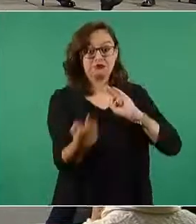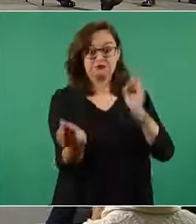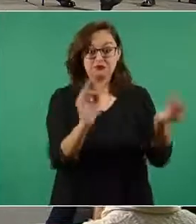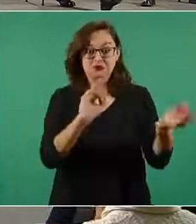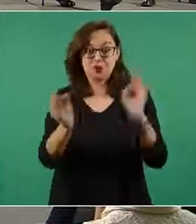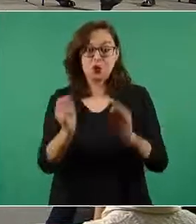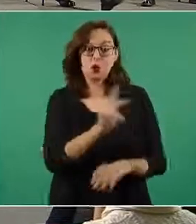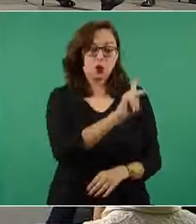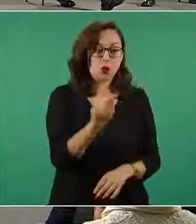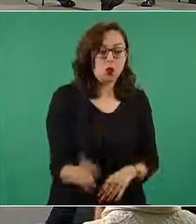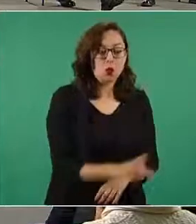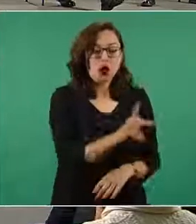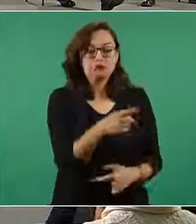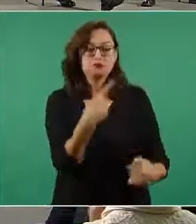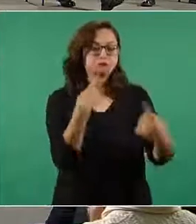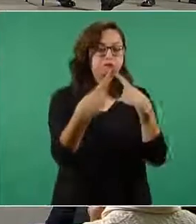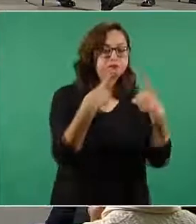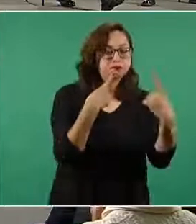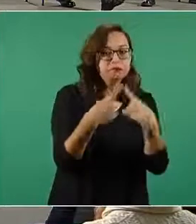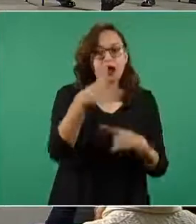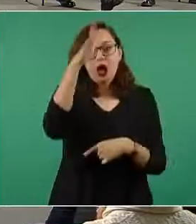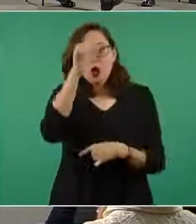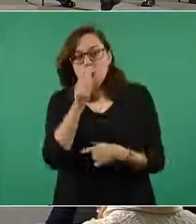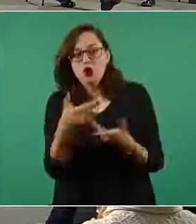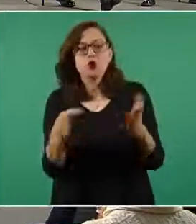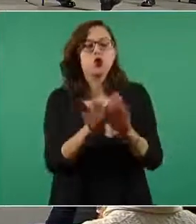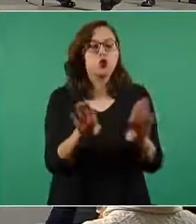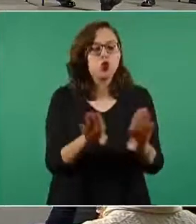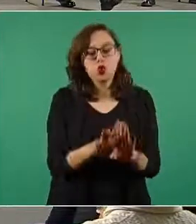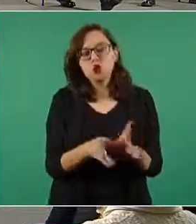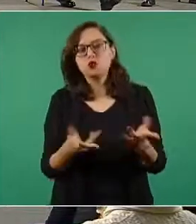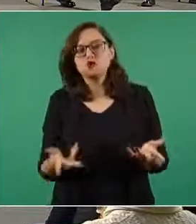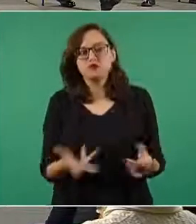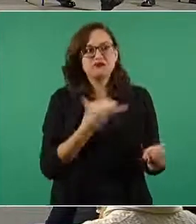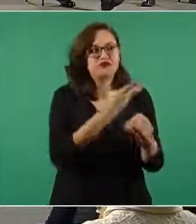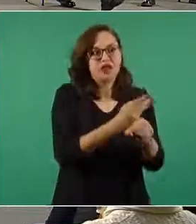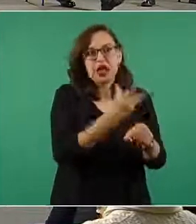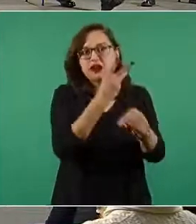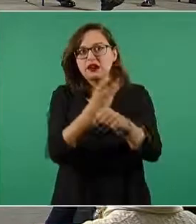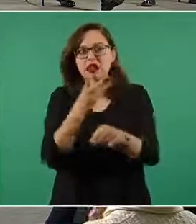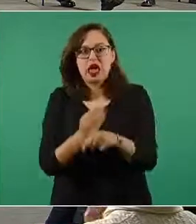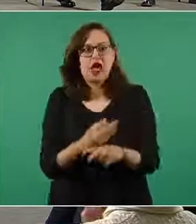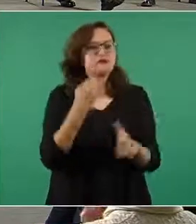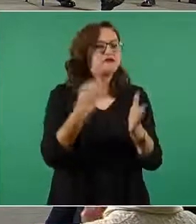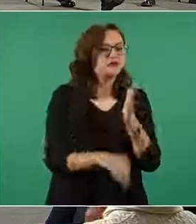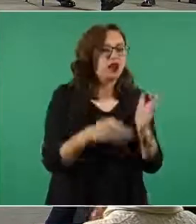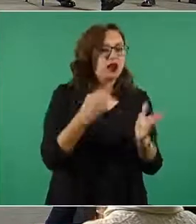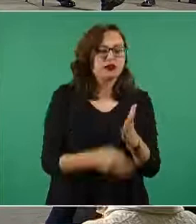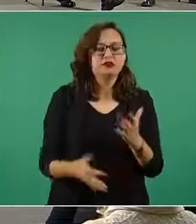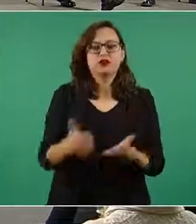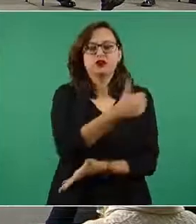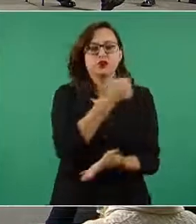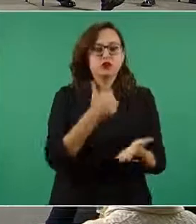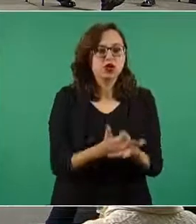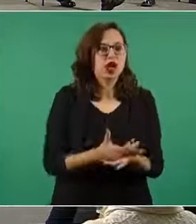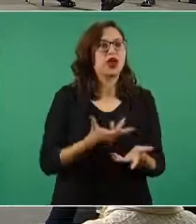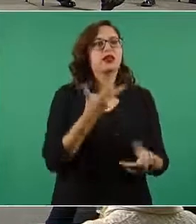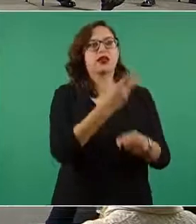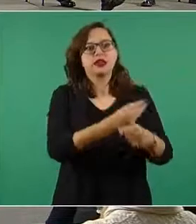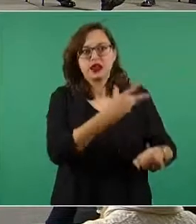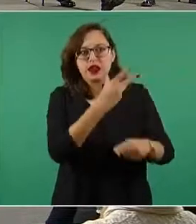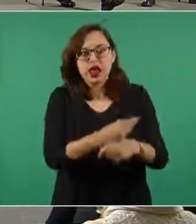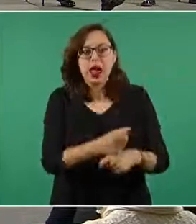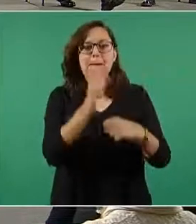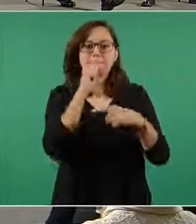para desarrollo urbano para vivienda además